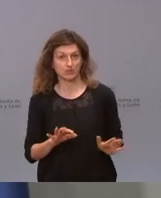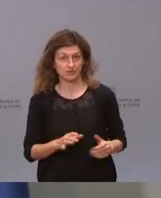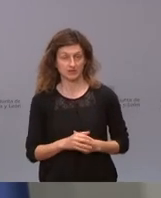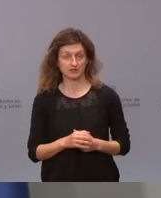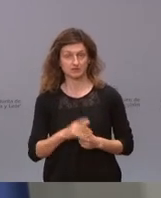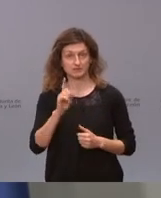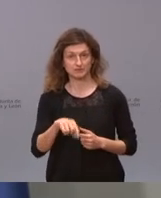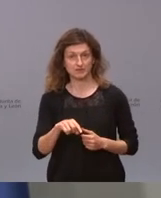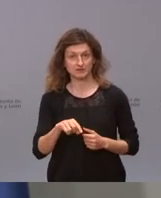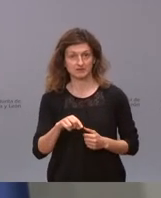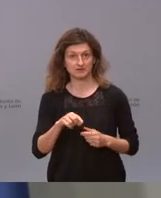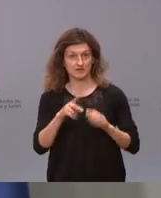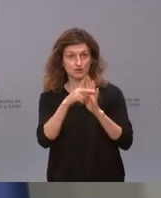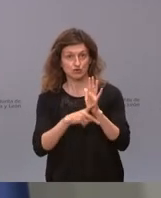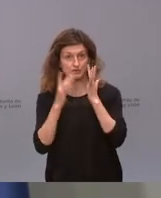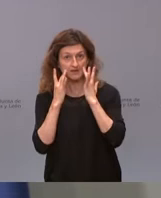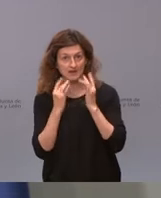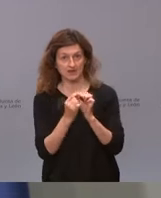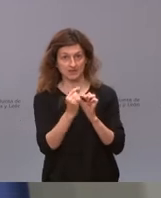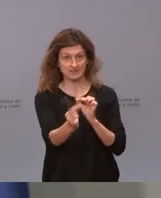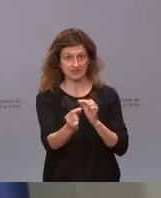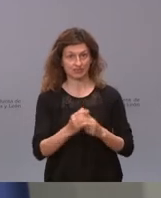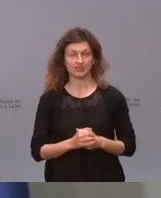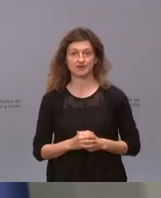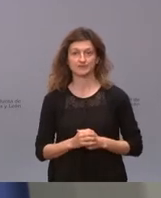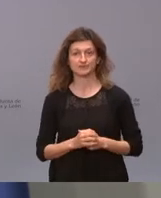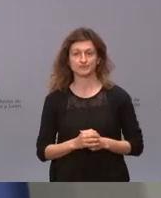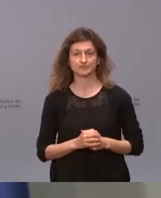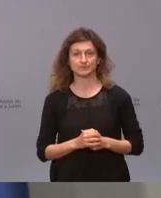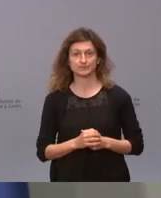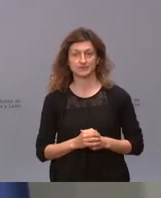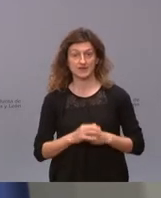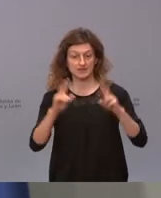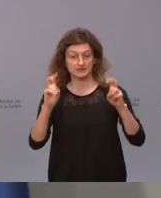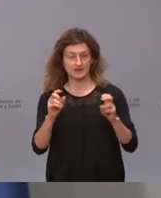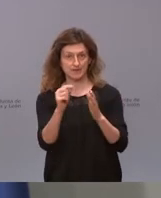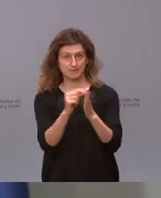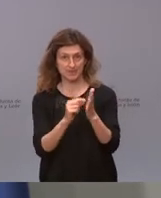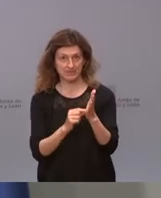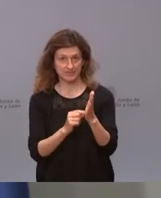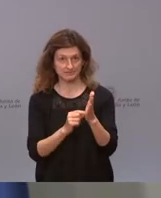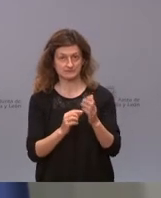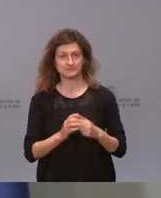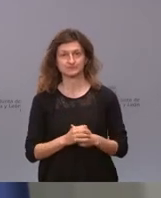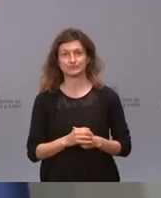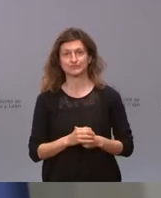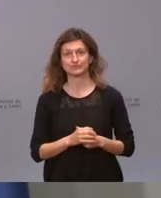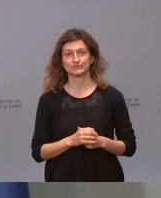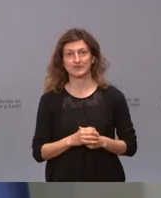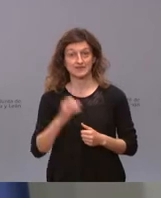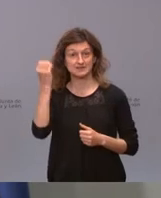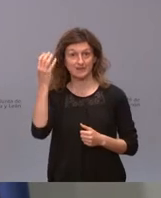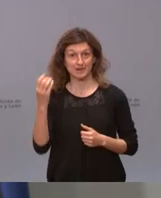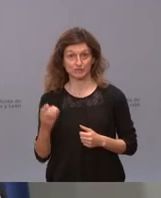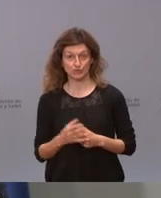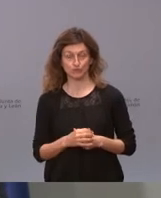mantener las medidas higiénicas, mantener las distancias. Con respecto al resto de medidas, a lo que es conocido como el semáforo,